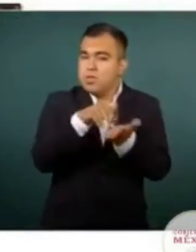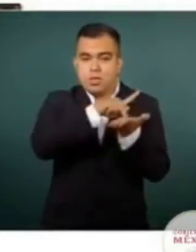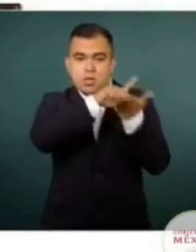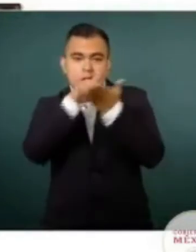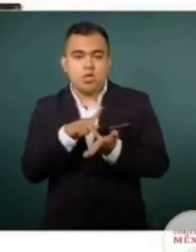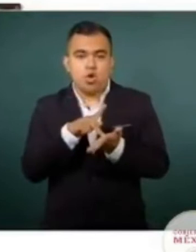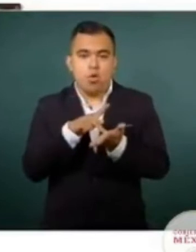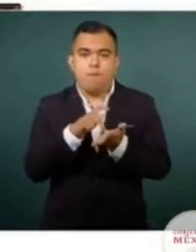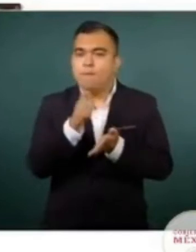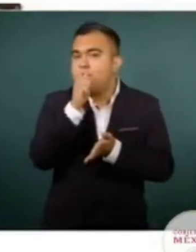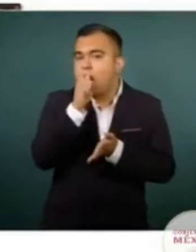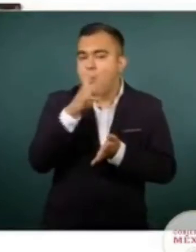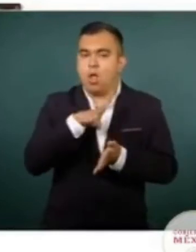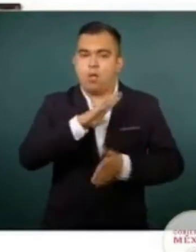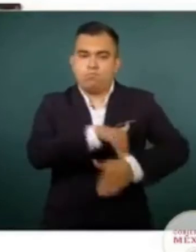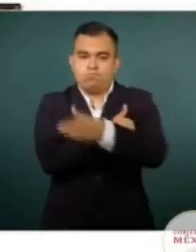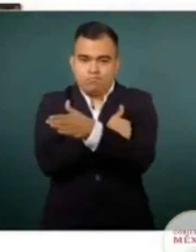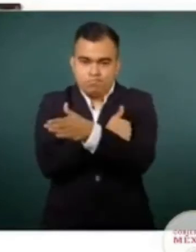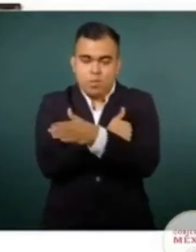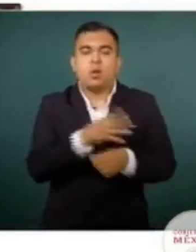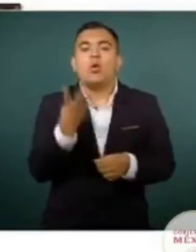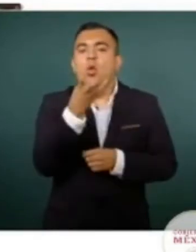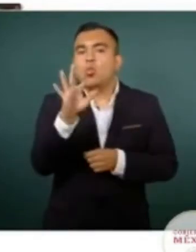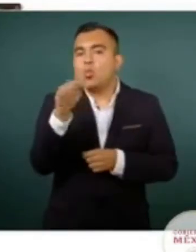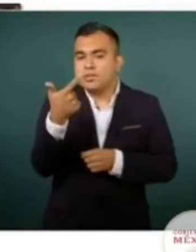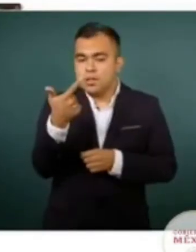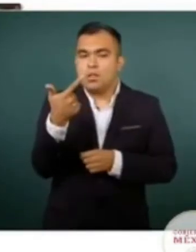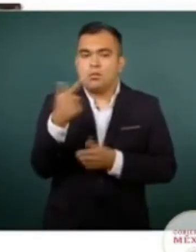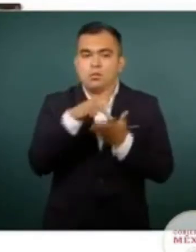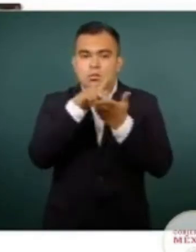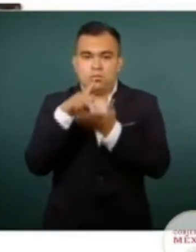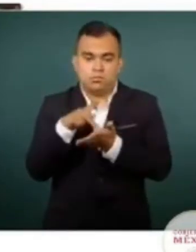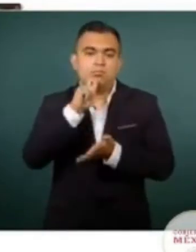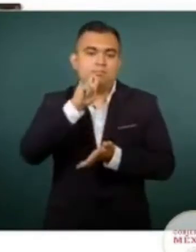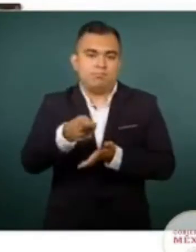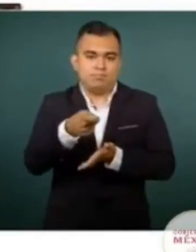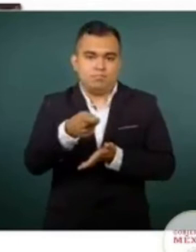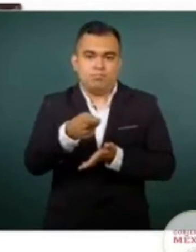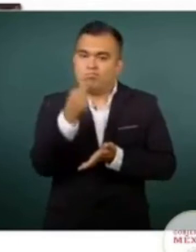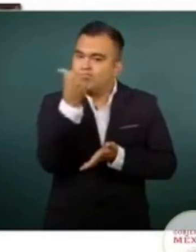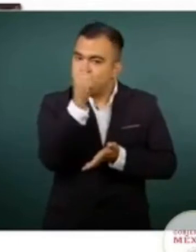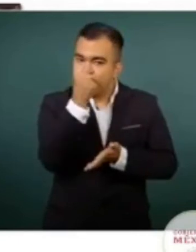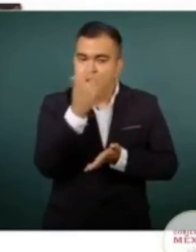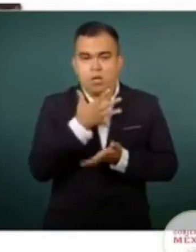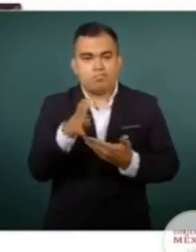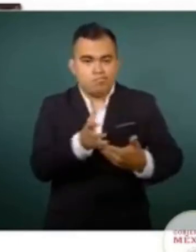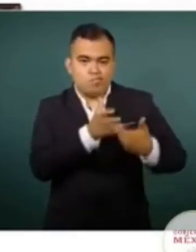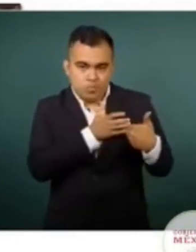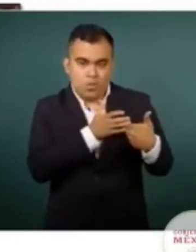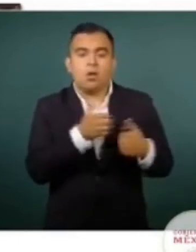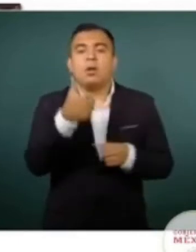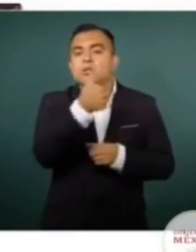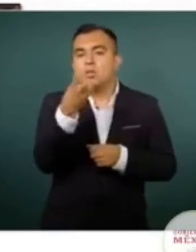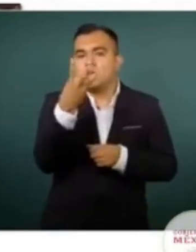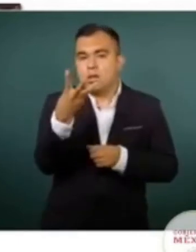447 kilogramos de cocaína asegurada, 603 armas entre cortas